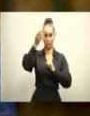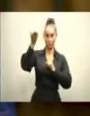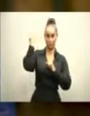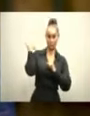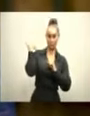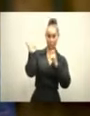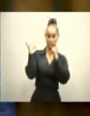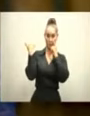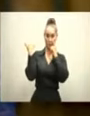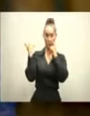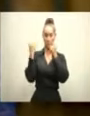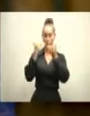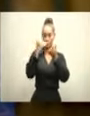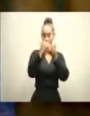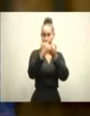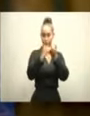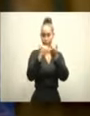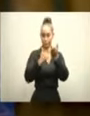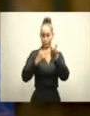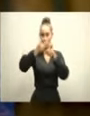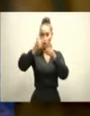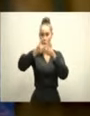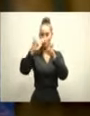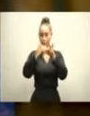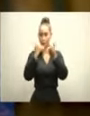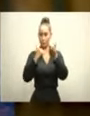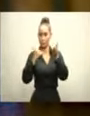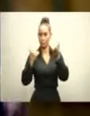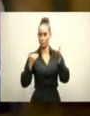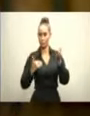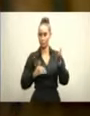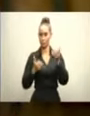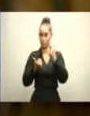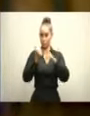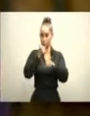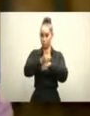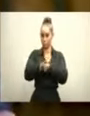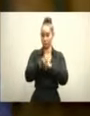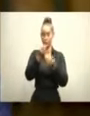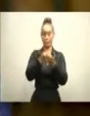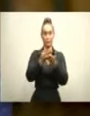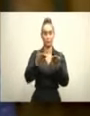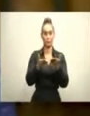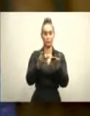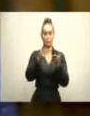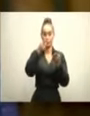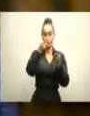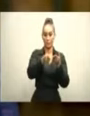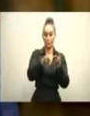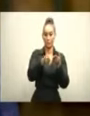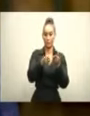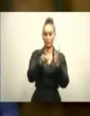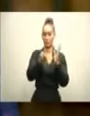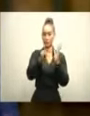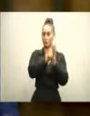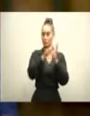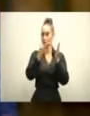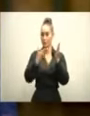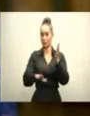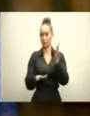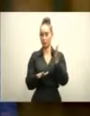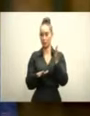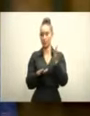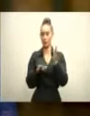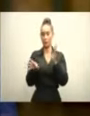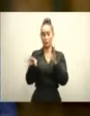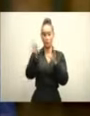cubren casi la lista completa de todos los tipos penales. Este comportamiento ilegal involucraba de arriba hasta